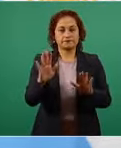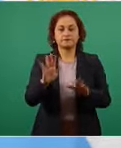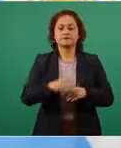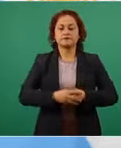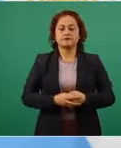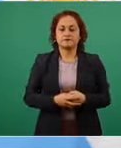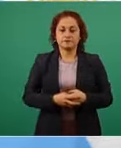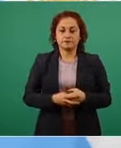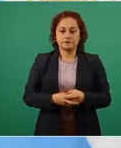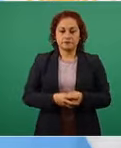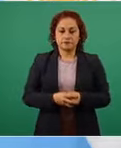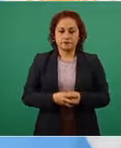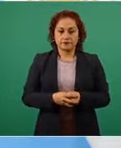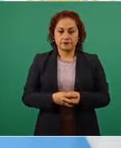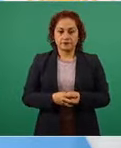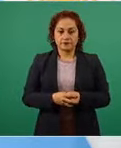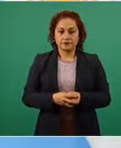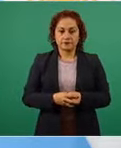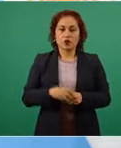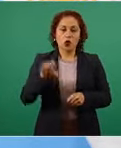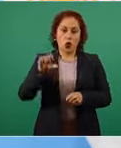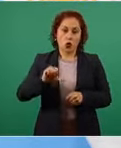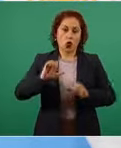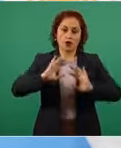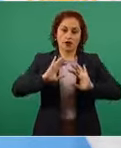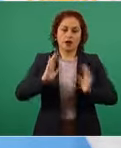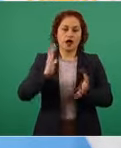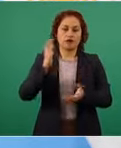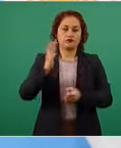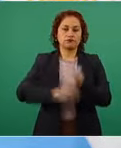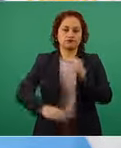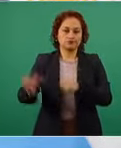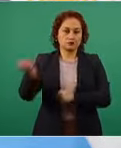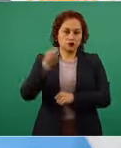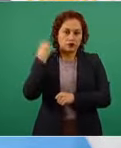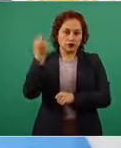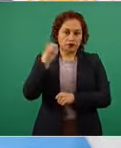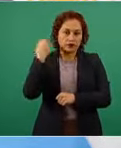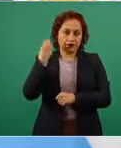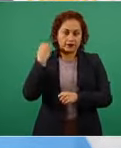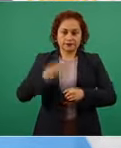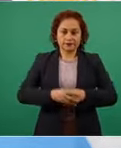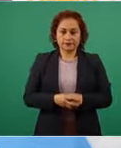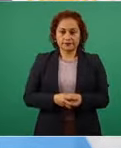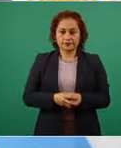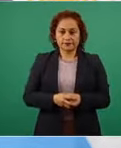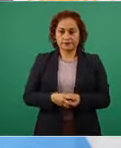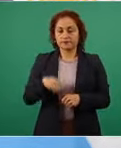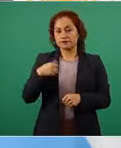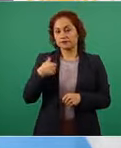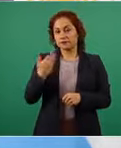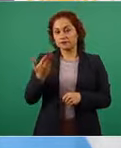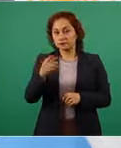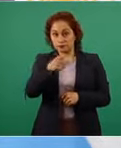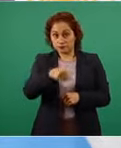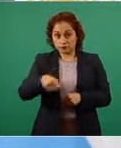dejar por ahora la conferencia a los periodistas